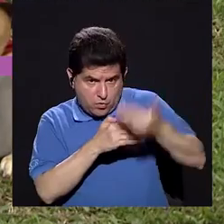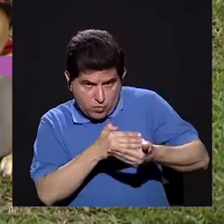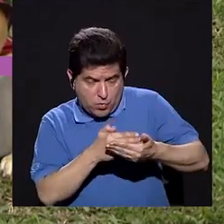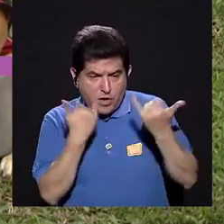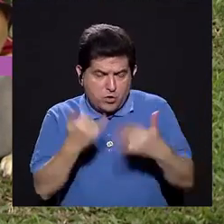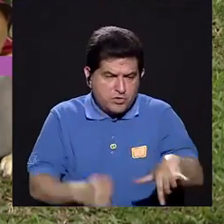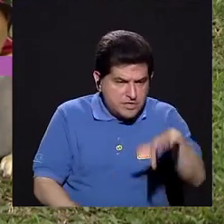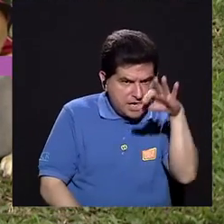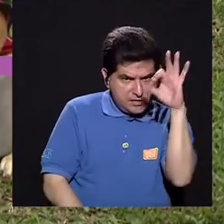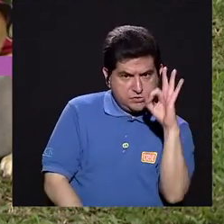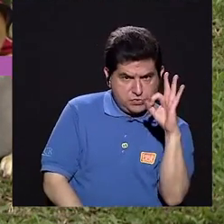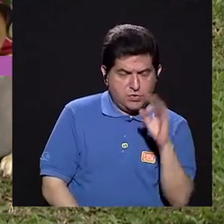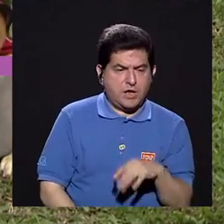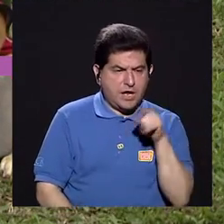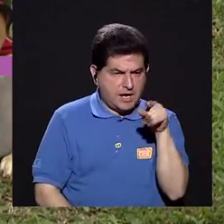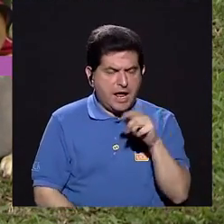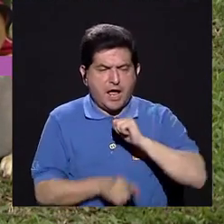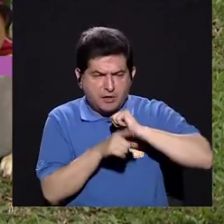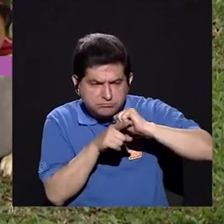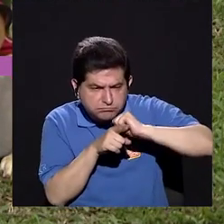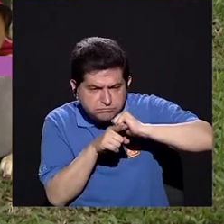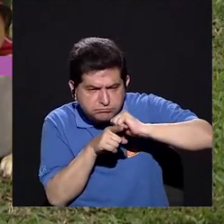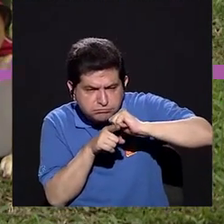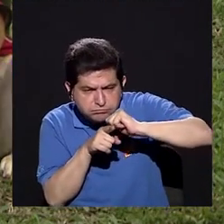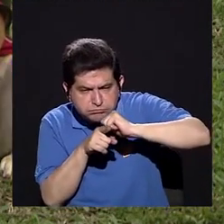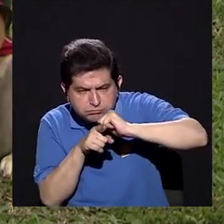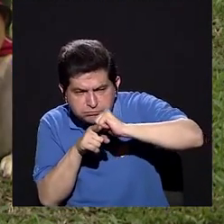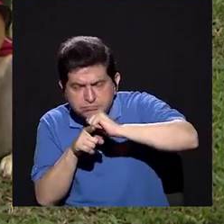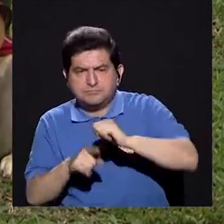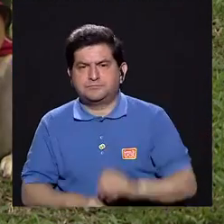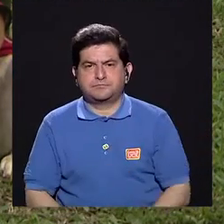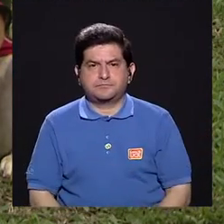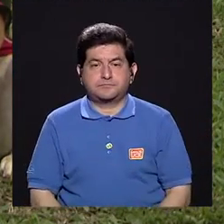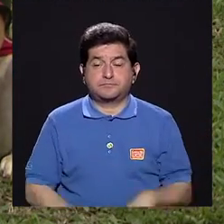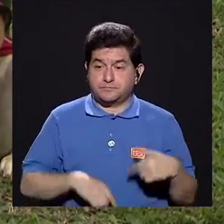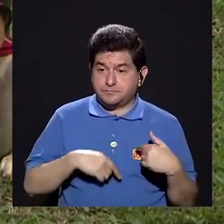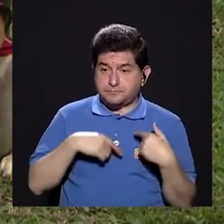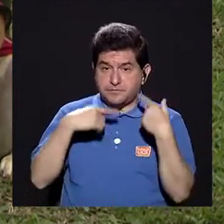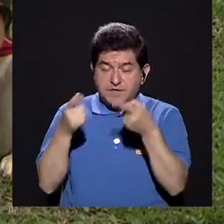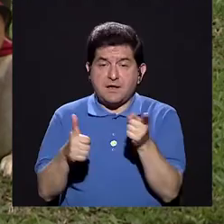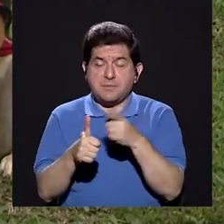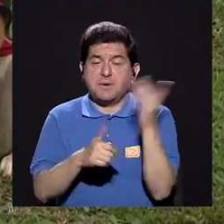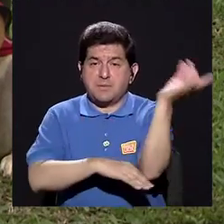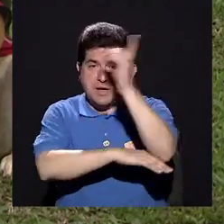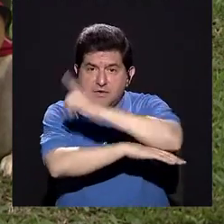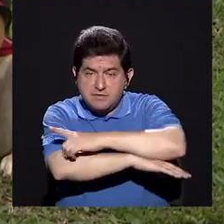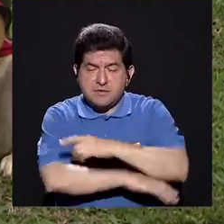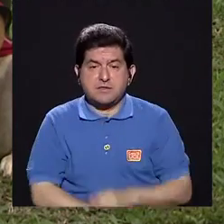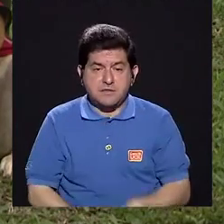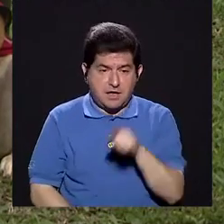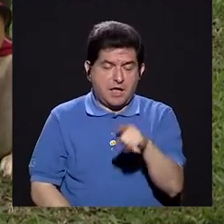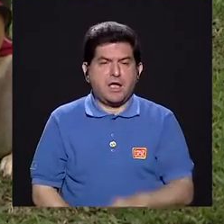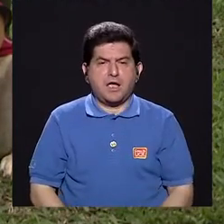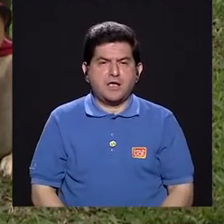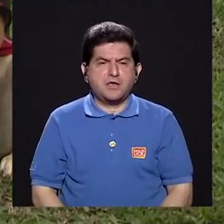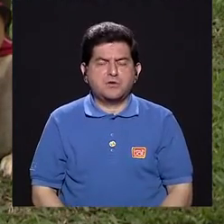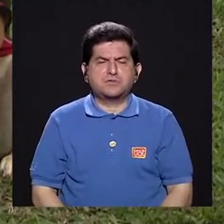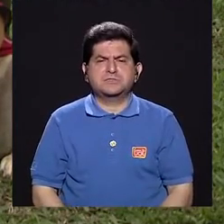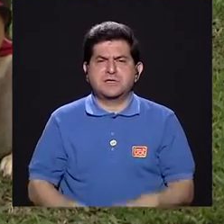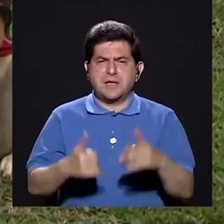que se selecciona, se le da el entrenamiento, se lleva los primeros días para que ellos se